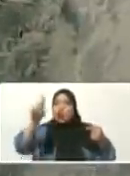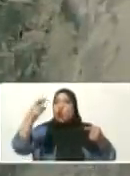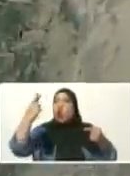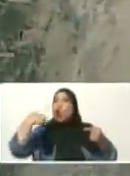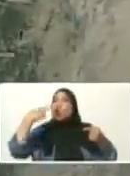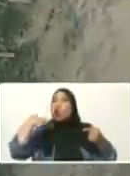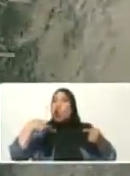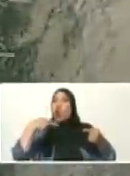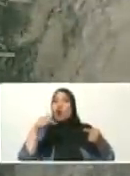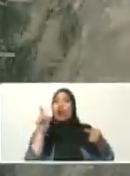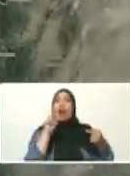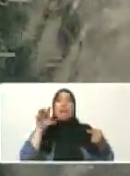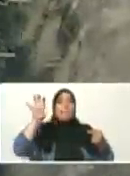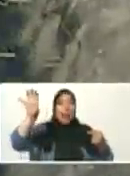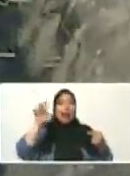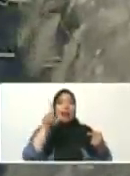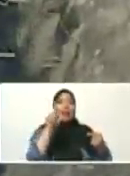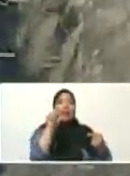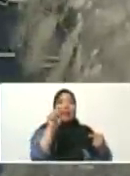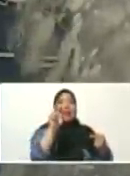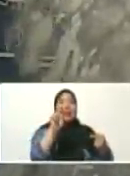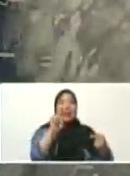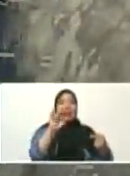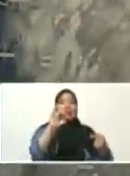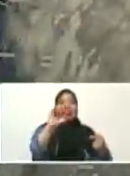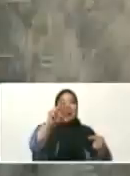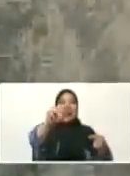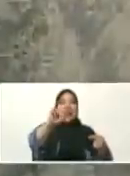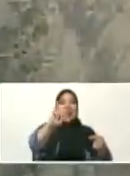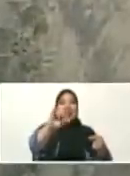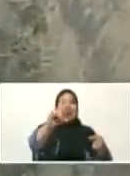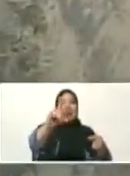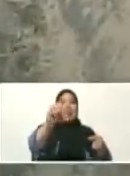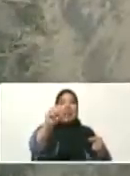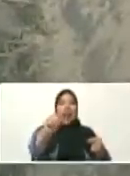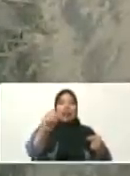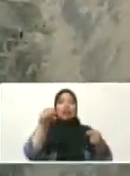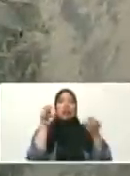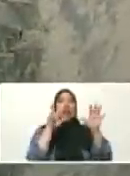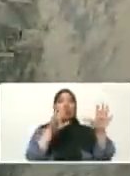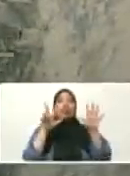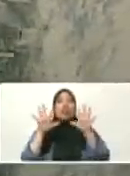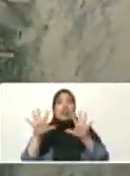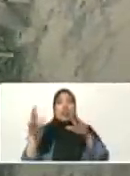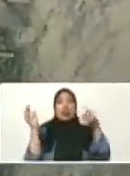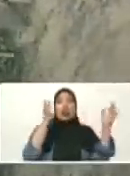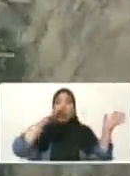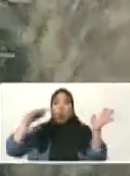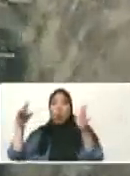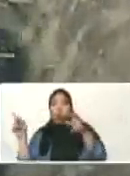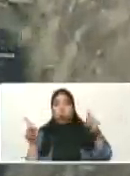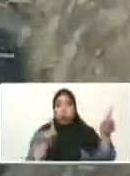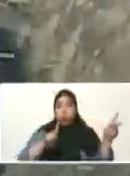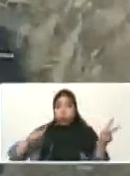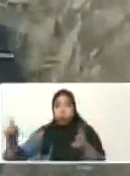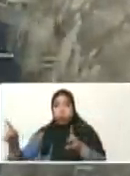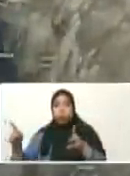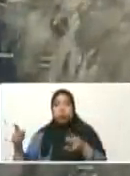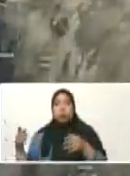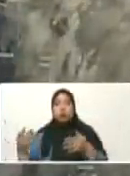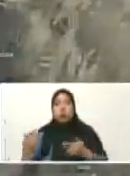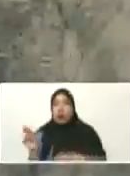Es el ciclón que se mueve con vientos de 85 kilómetros por hora. Y la velocidad